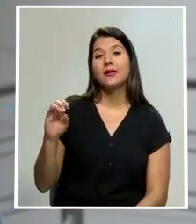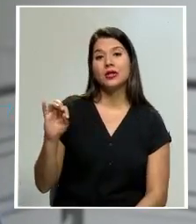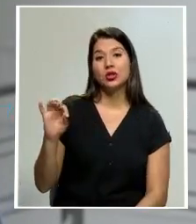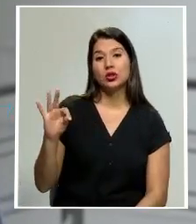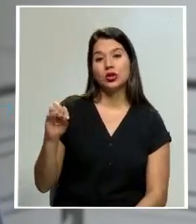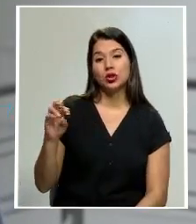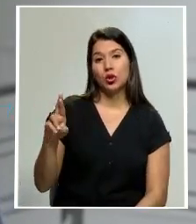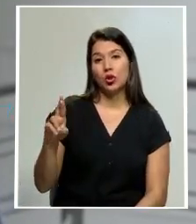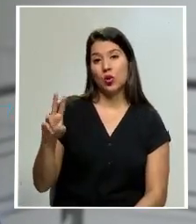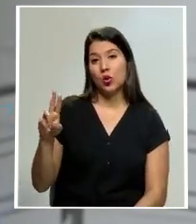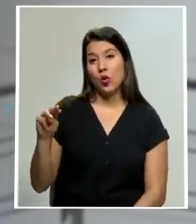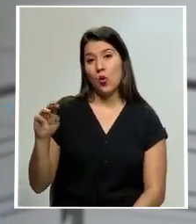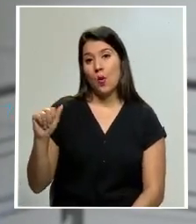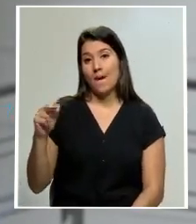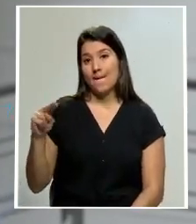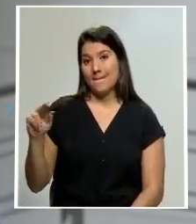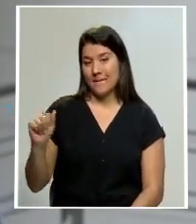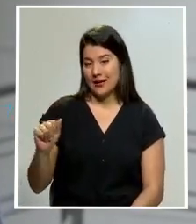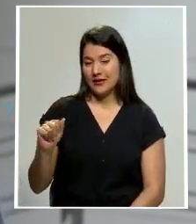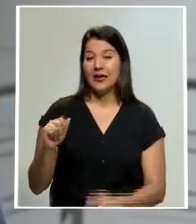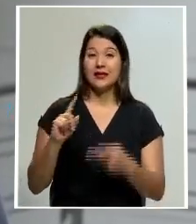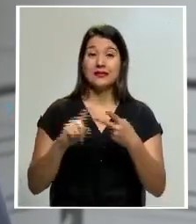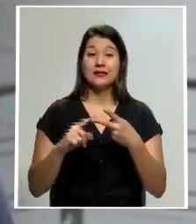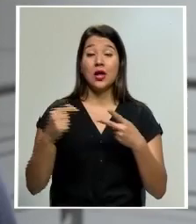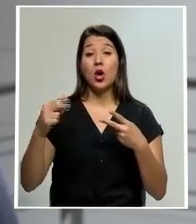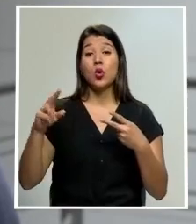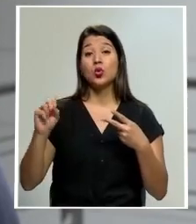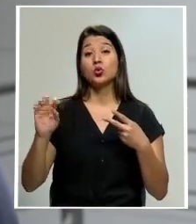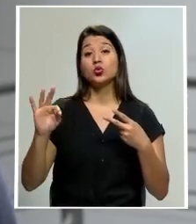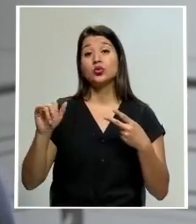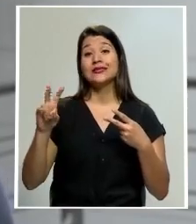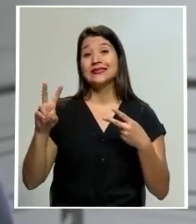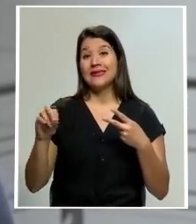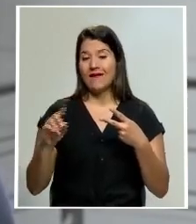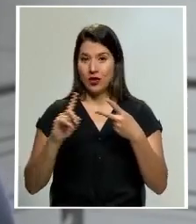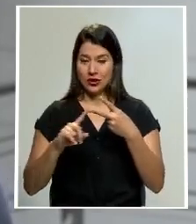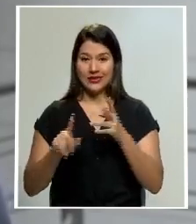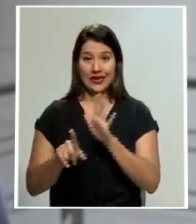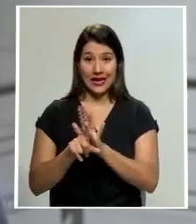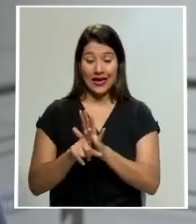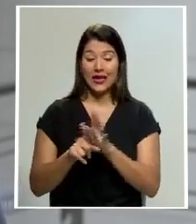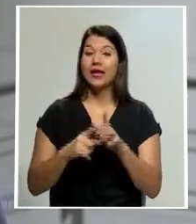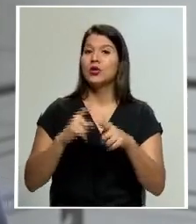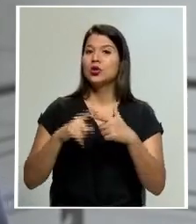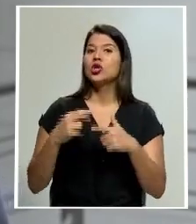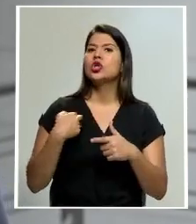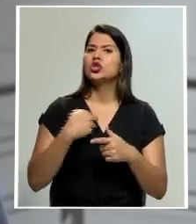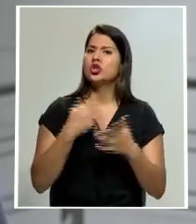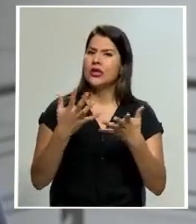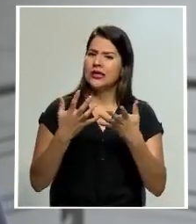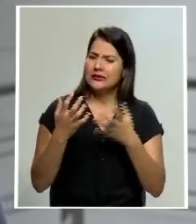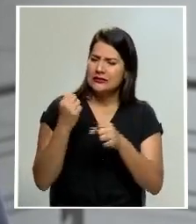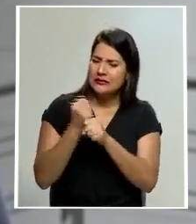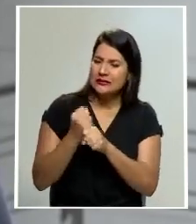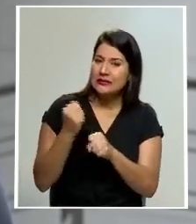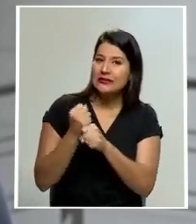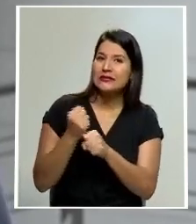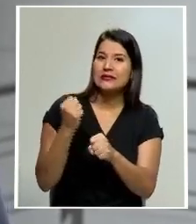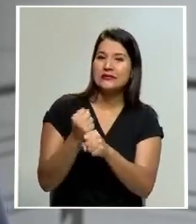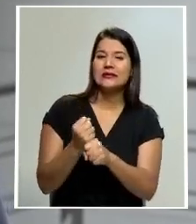de la logística y Gustavo en la parte legal. Así que vamos a trabajar de lleno buscando